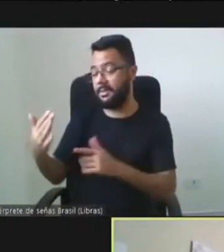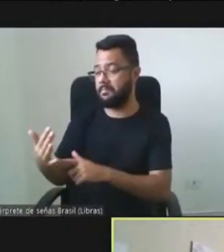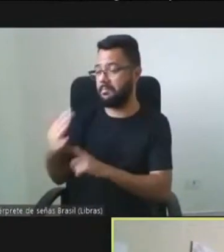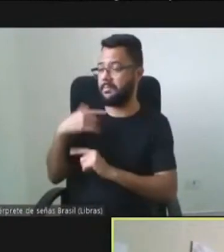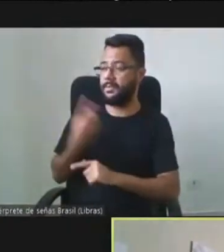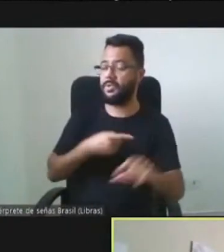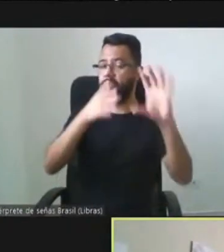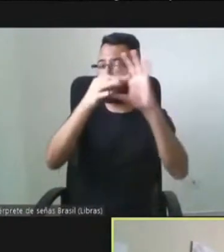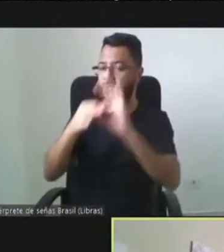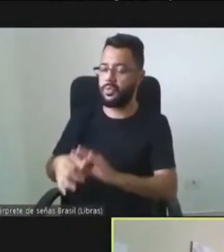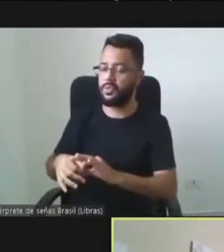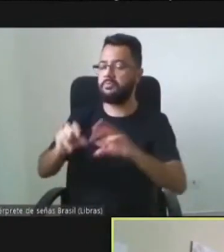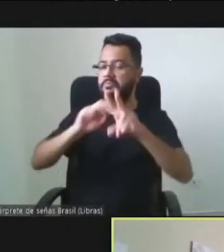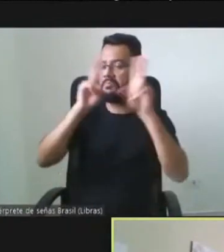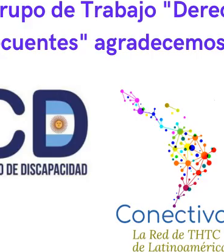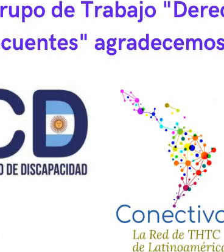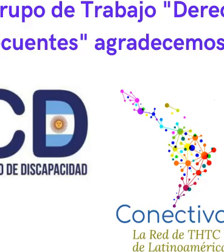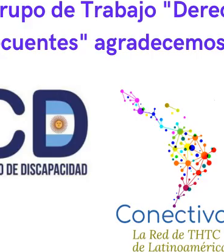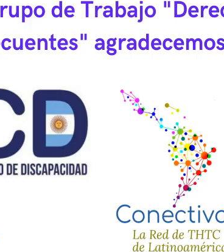enfermedades raras y poco frecuentes.